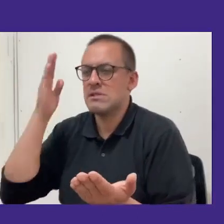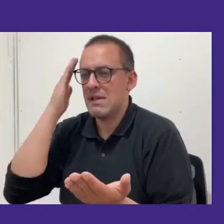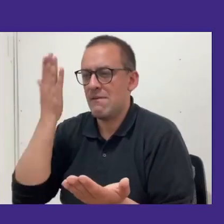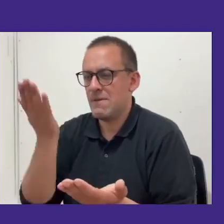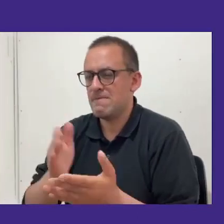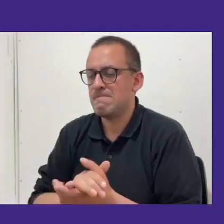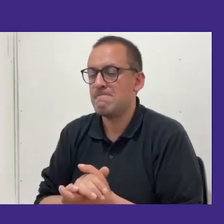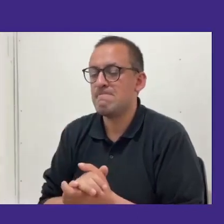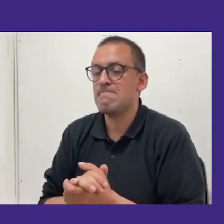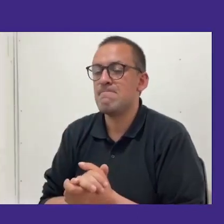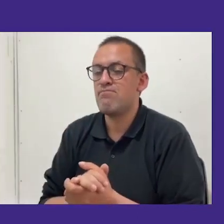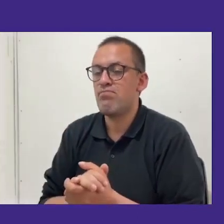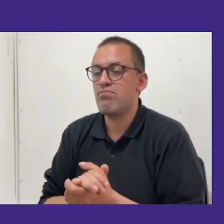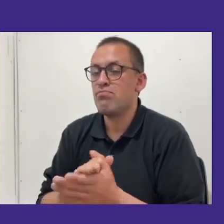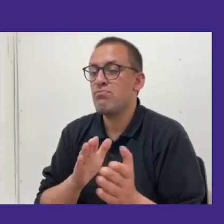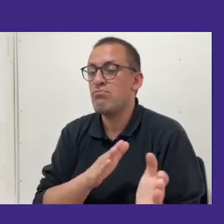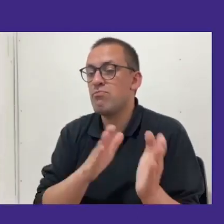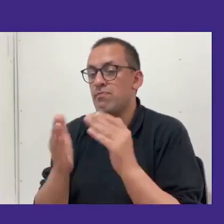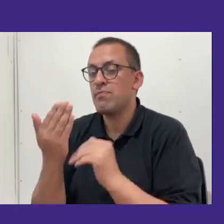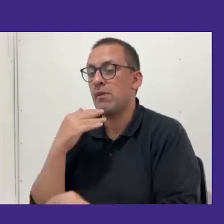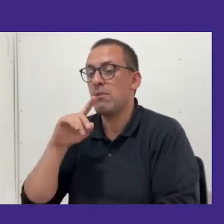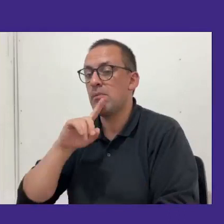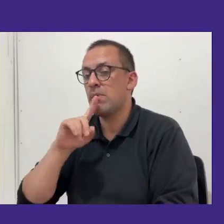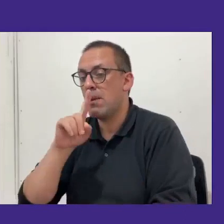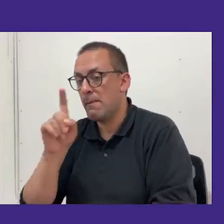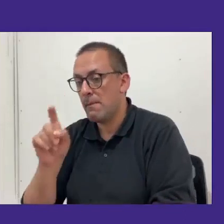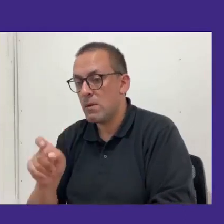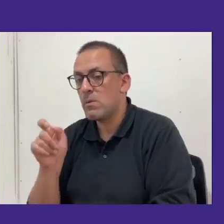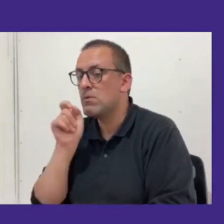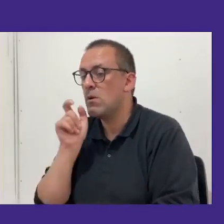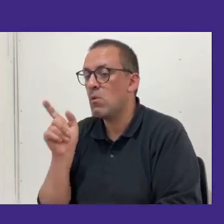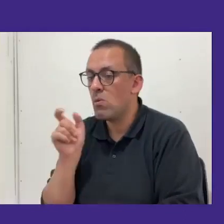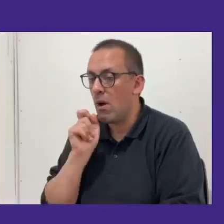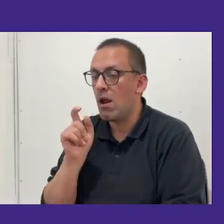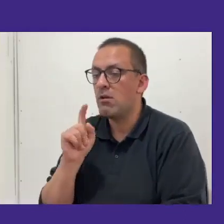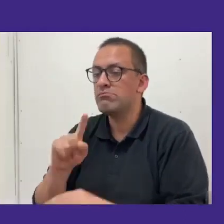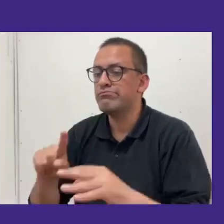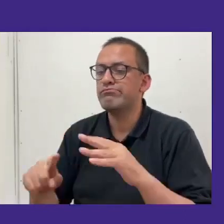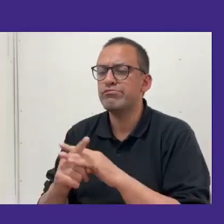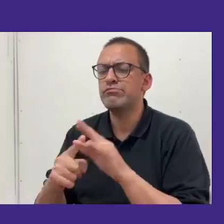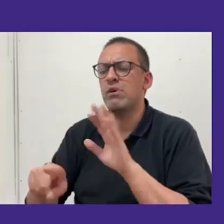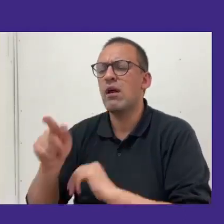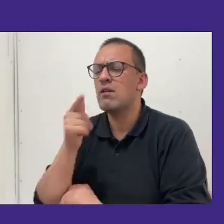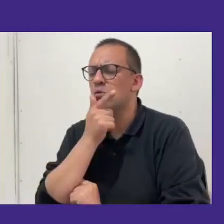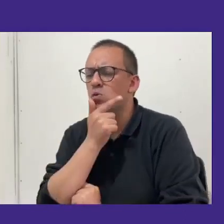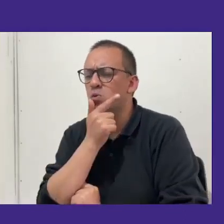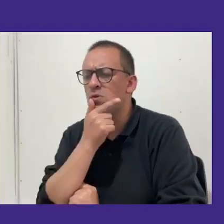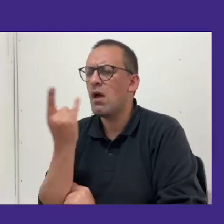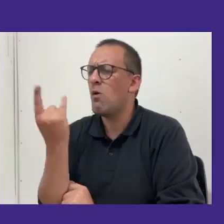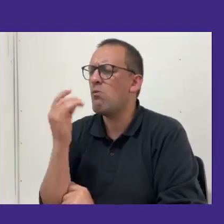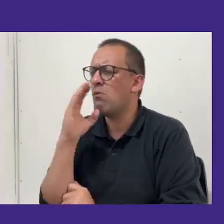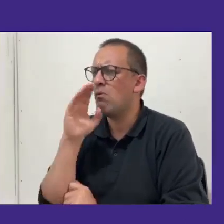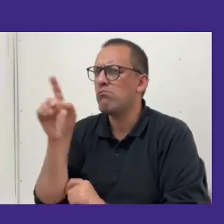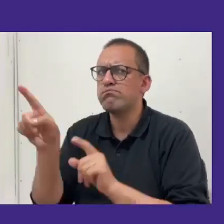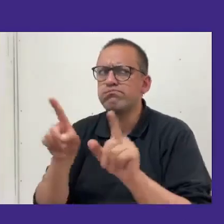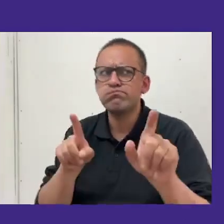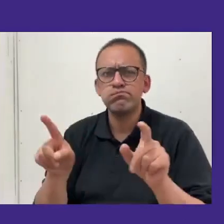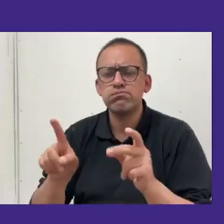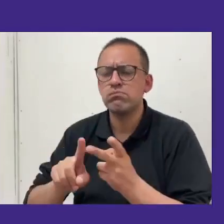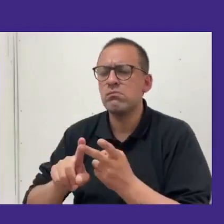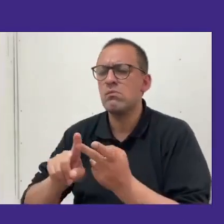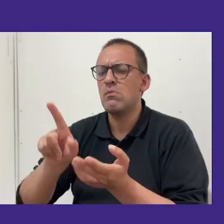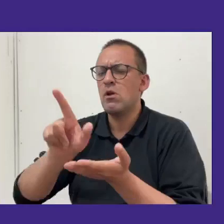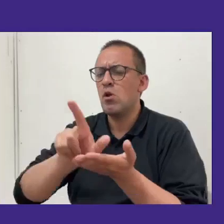Lo siguiente relevante en esta pregunta, ¿cuáles son las principales dudas que hay sobre la AUDEC? ¿Las instalaciones